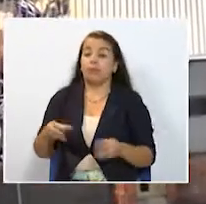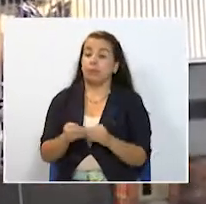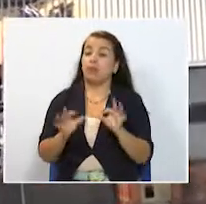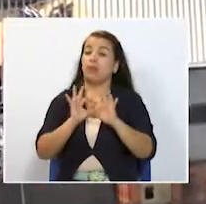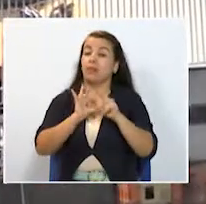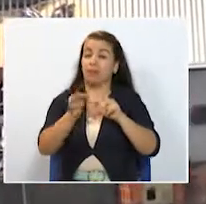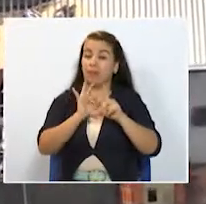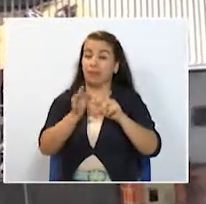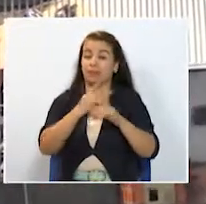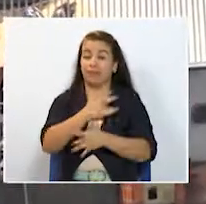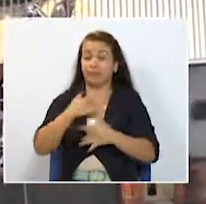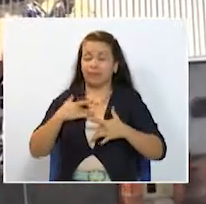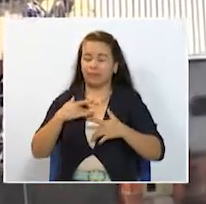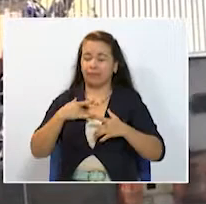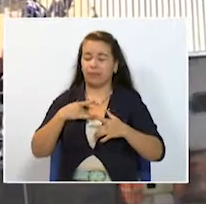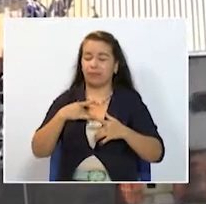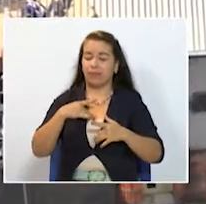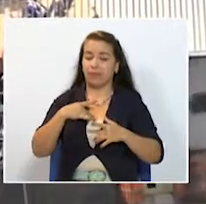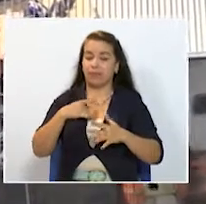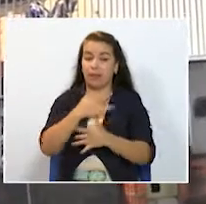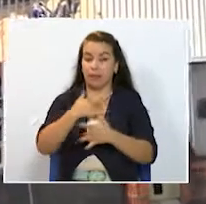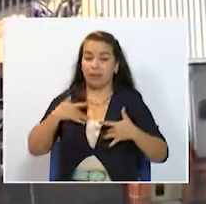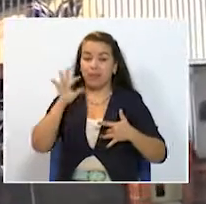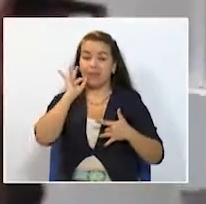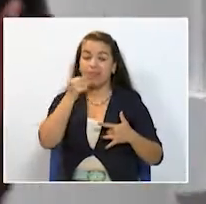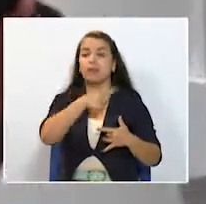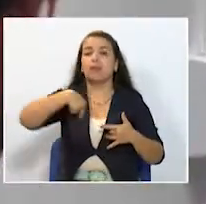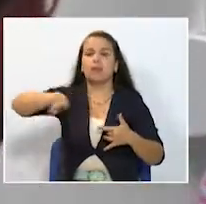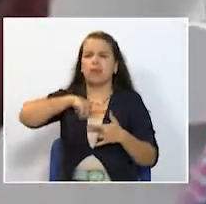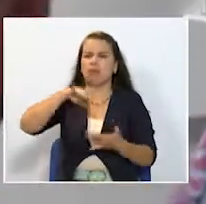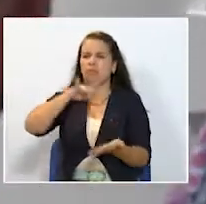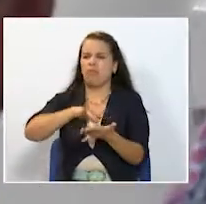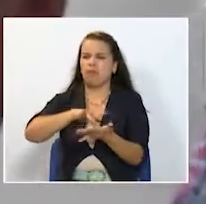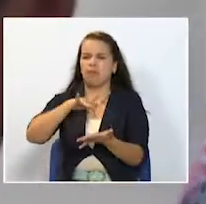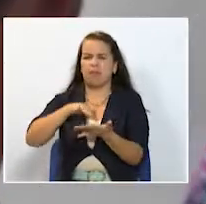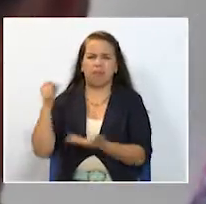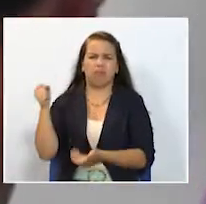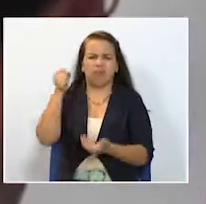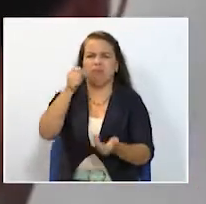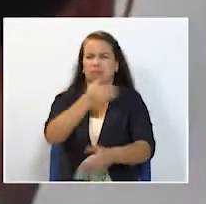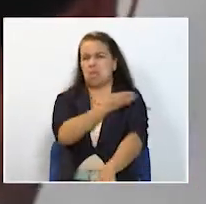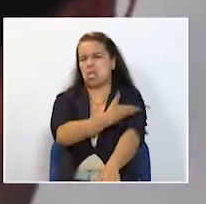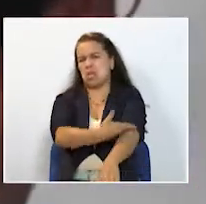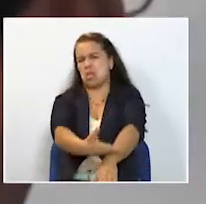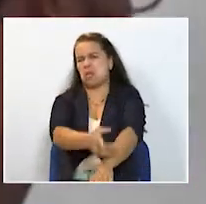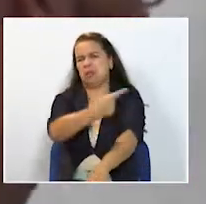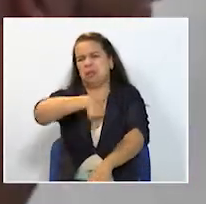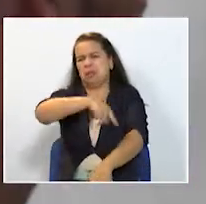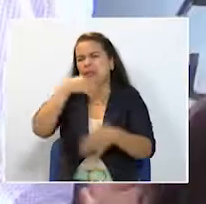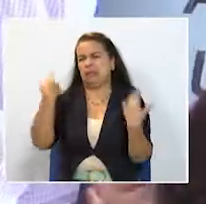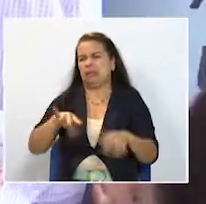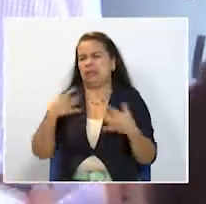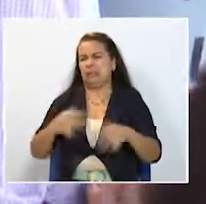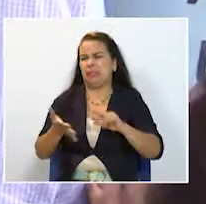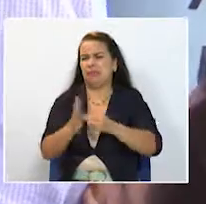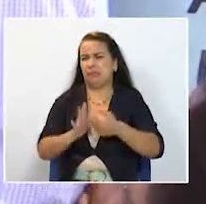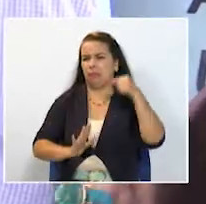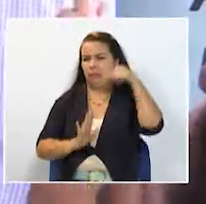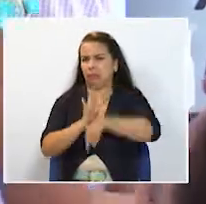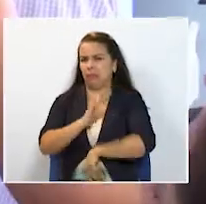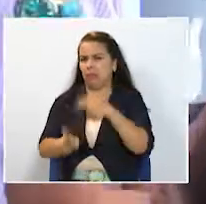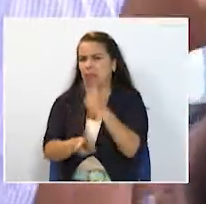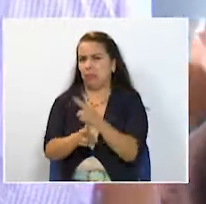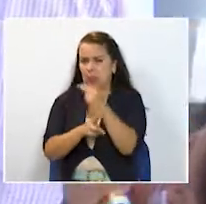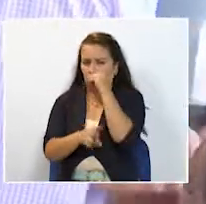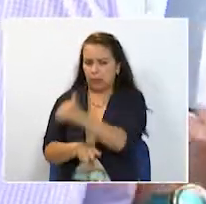millonarias deudas con clínicas y hospitales que han dejado de prestar los servicios a los pacientes de esta EPS lo cual ha acrecentado aún más el riesgo para